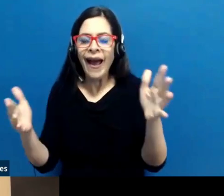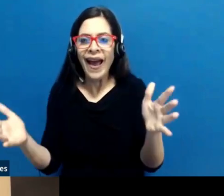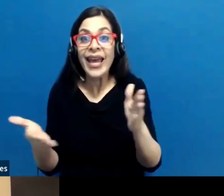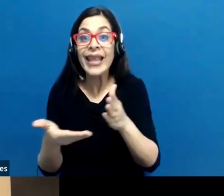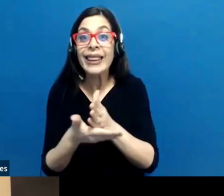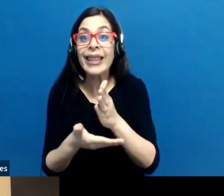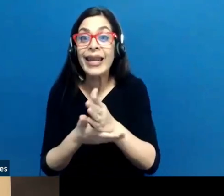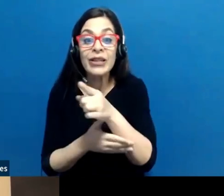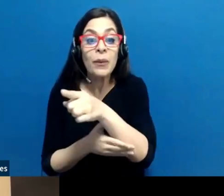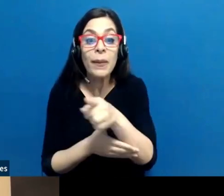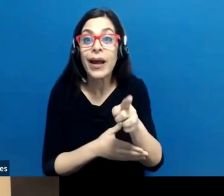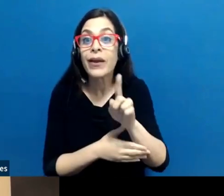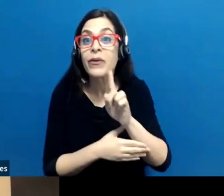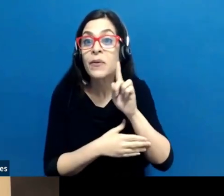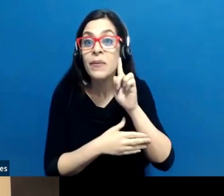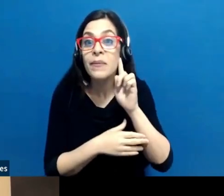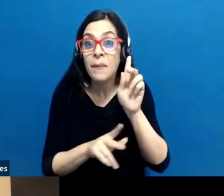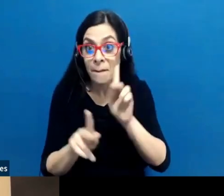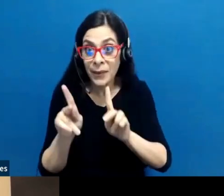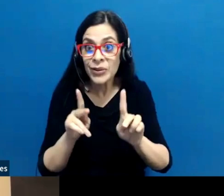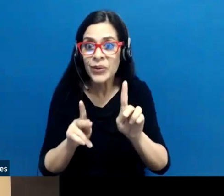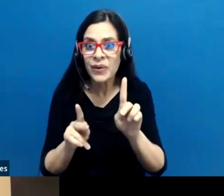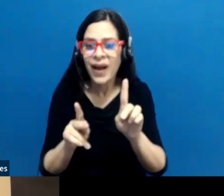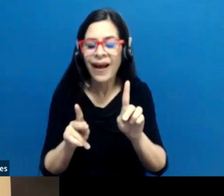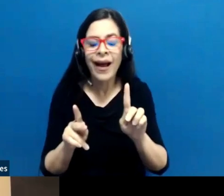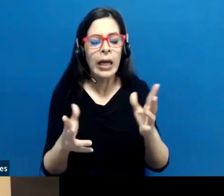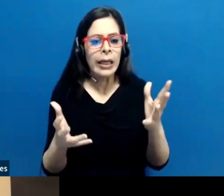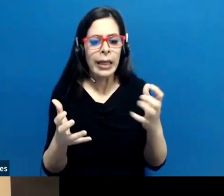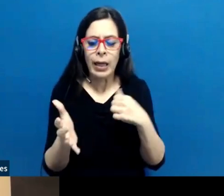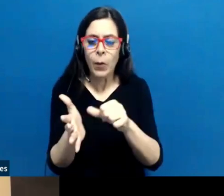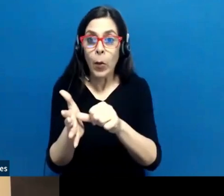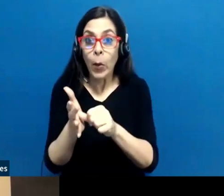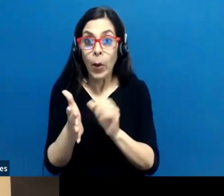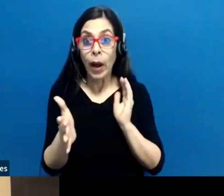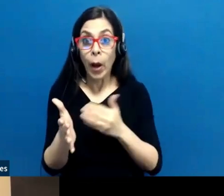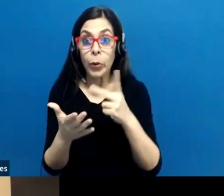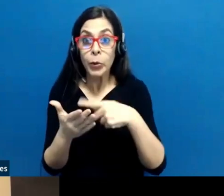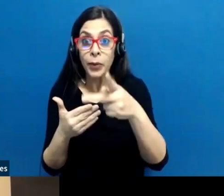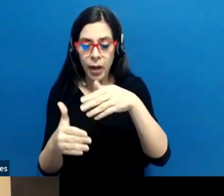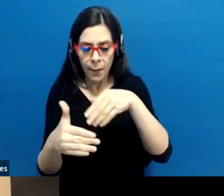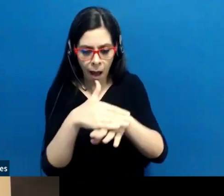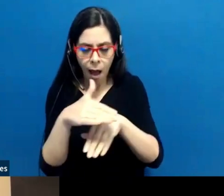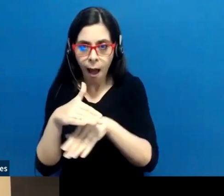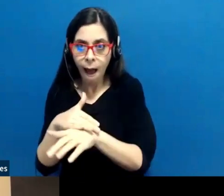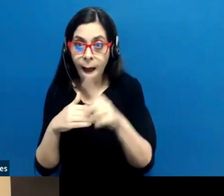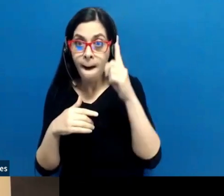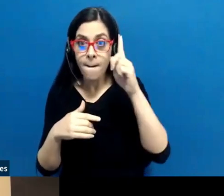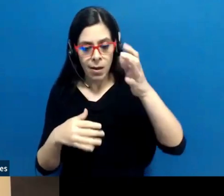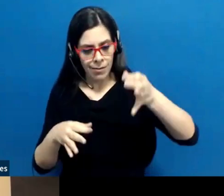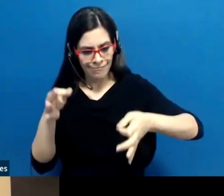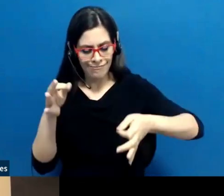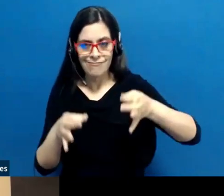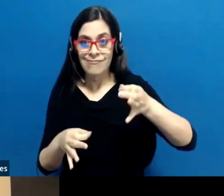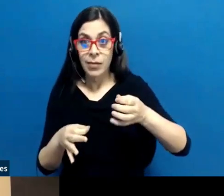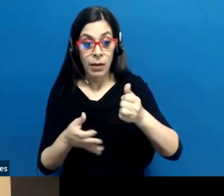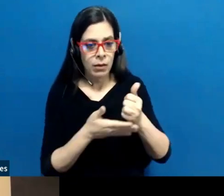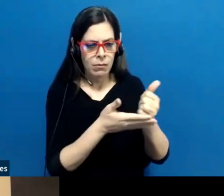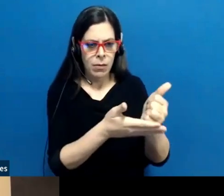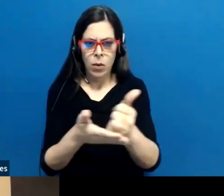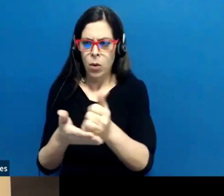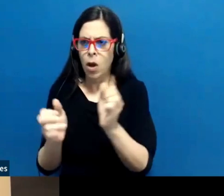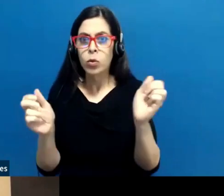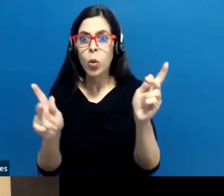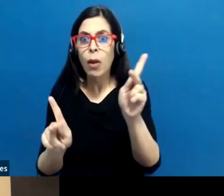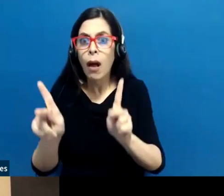derechos a la comunidad sorda, queremos destacar el programa de accesibilidad del Poder Judicial en beneficio de todas esas